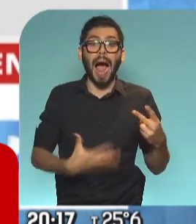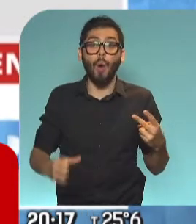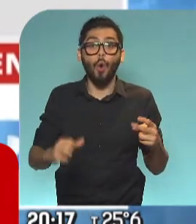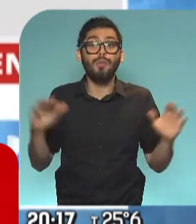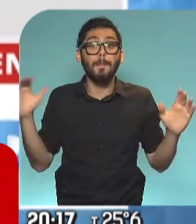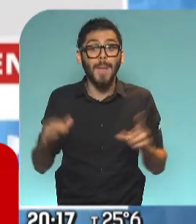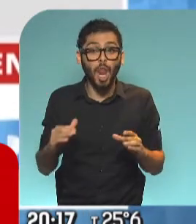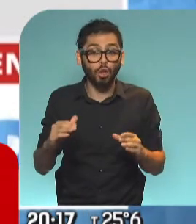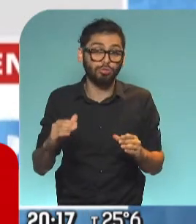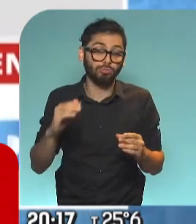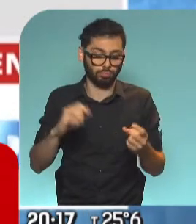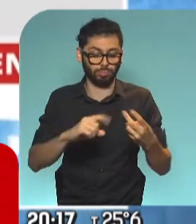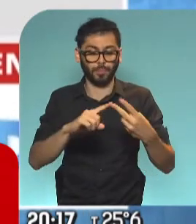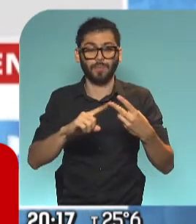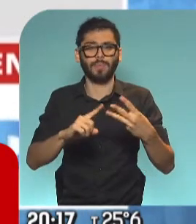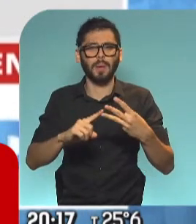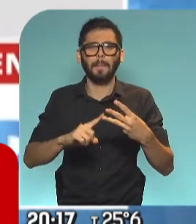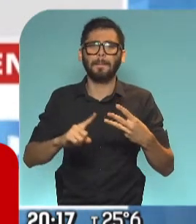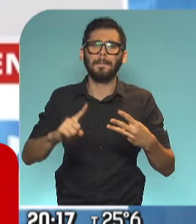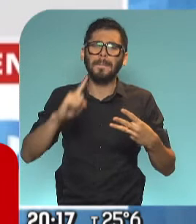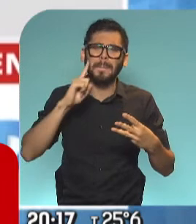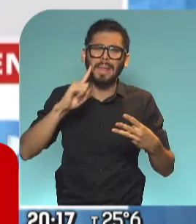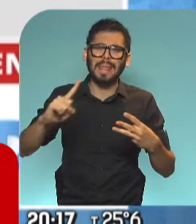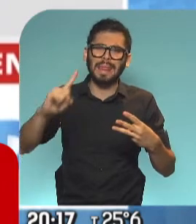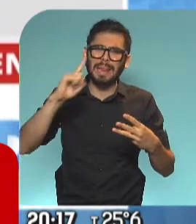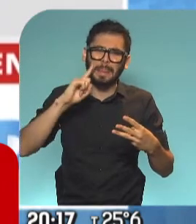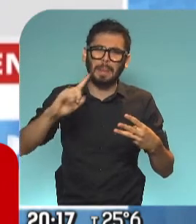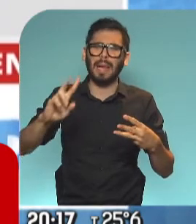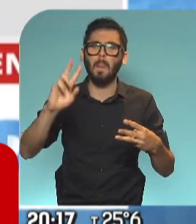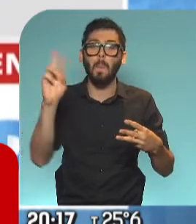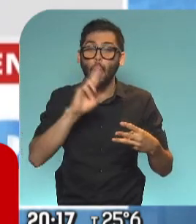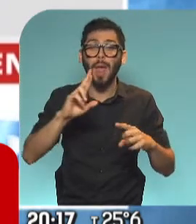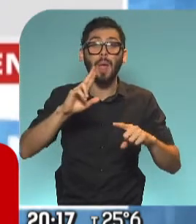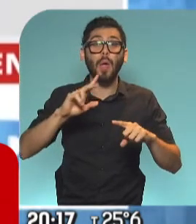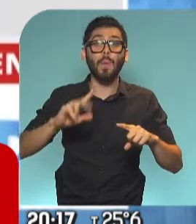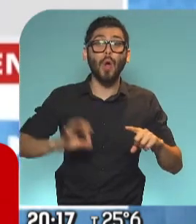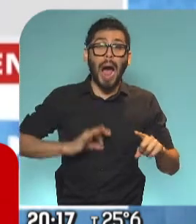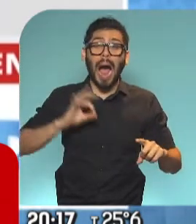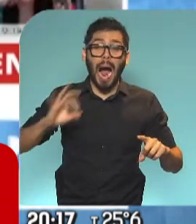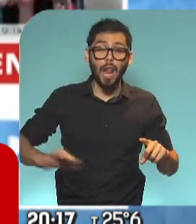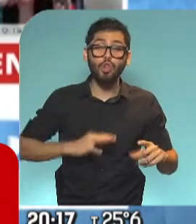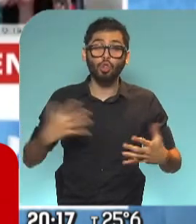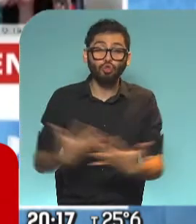ahorrar sufrimiento a miles y miles de mujeres por año en este país.